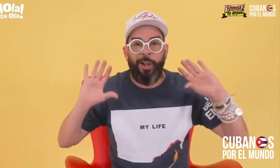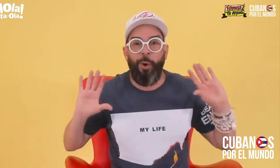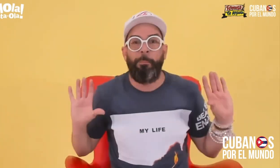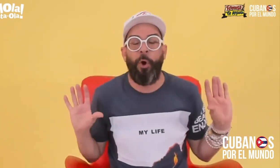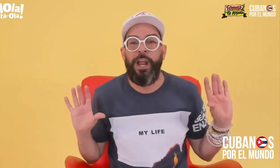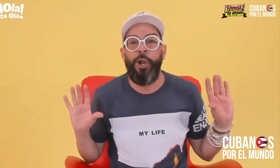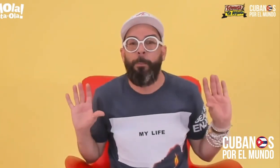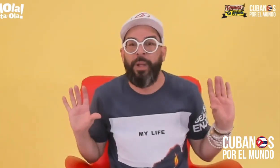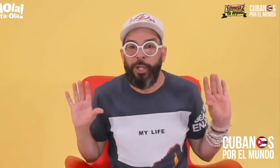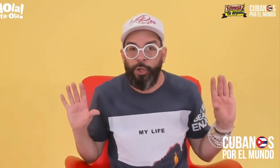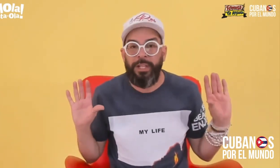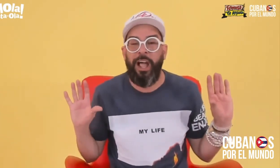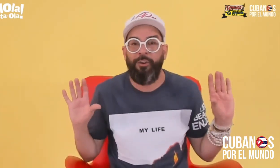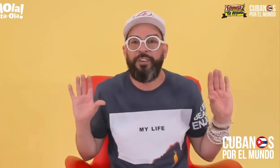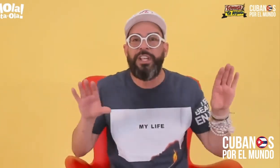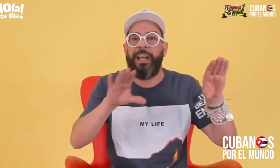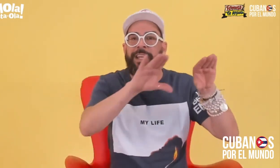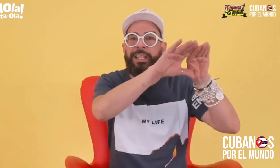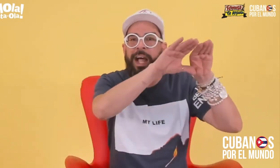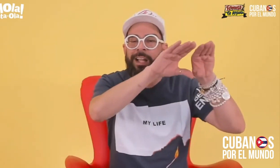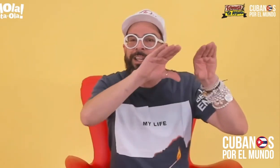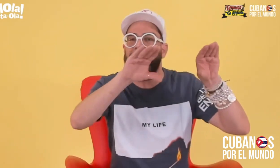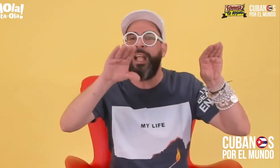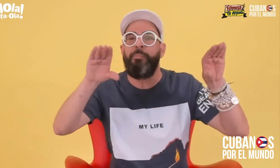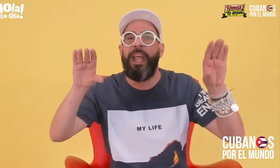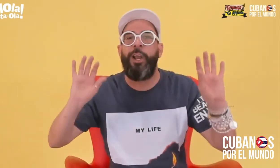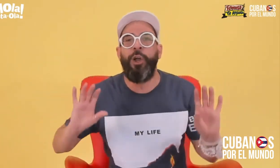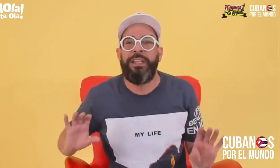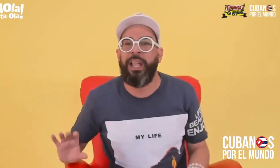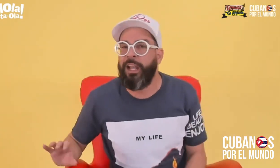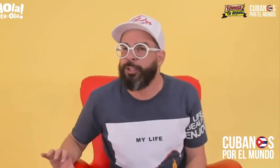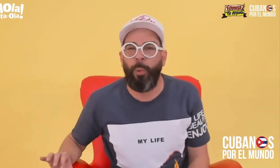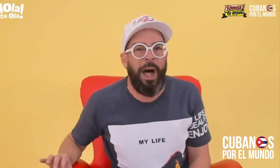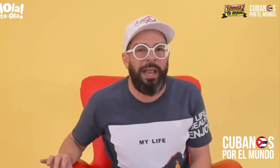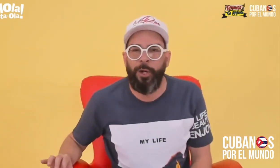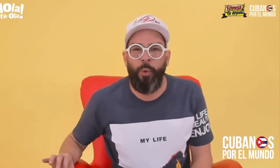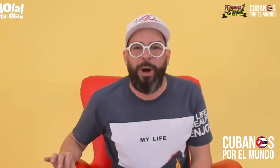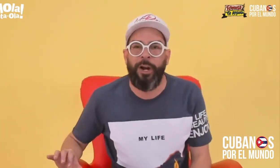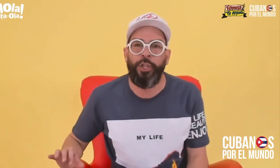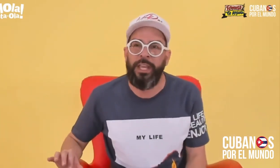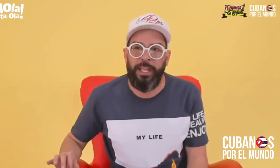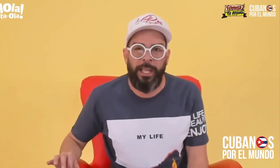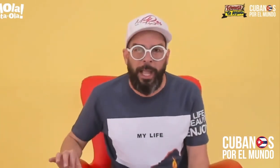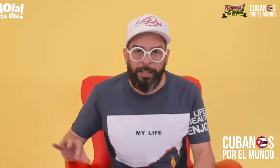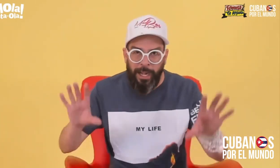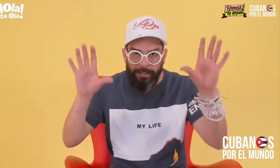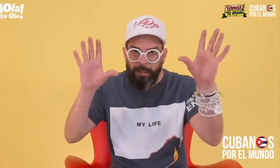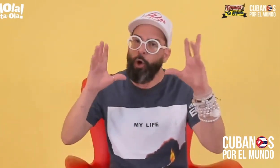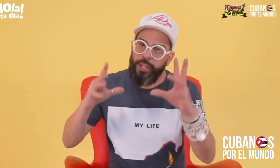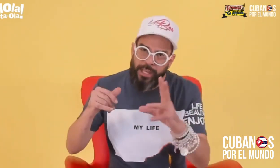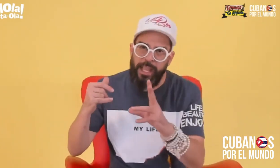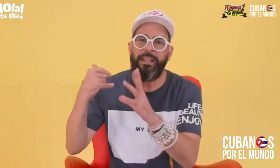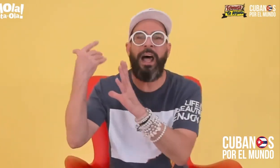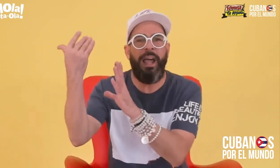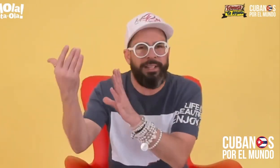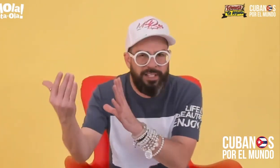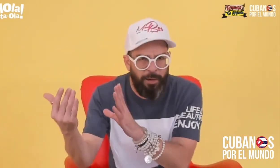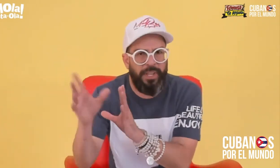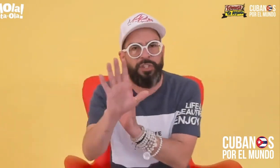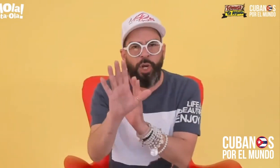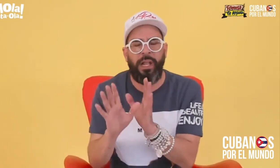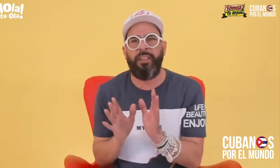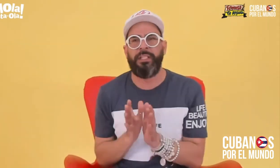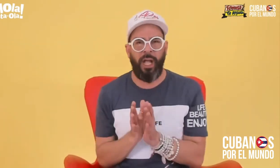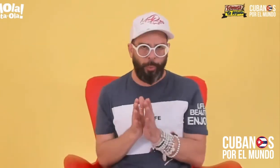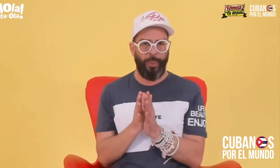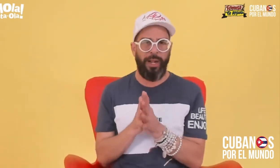que componen los periodistas oficialistas y también los intelectuales cubanos de izquierda o de izquierda en